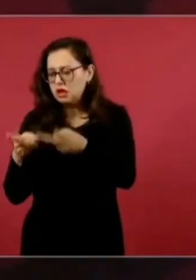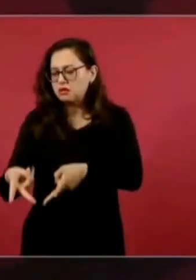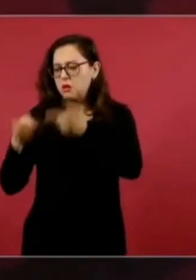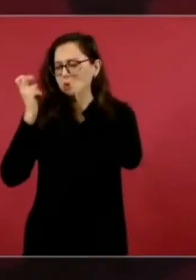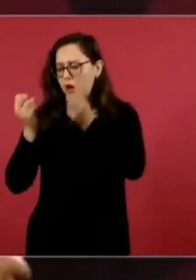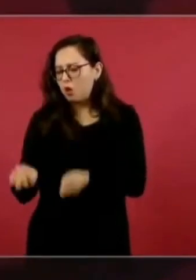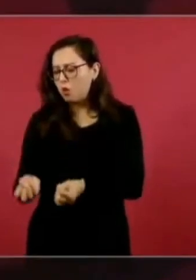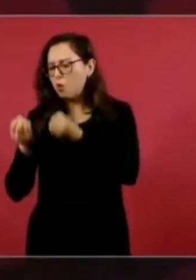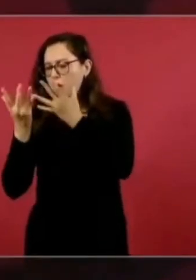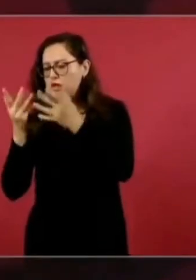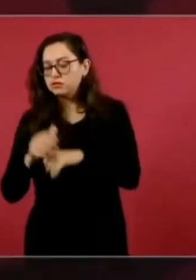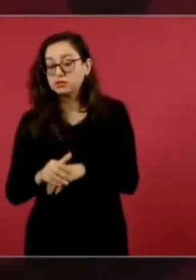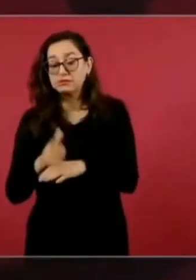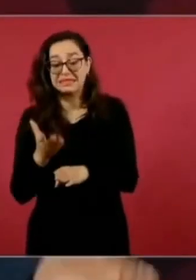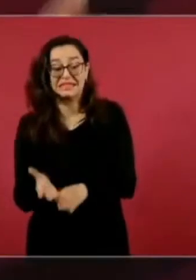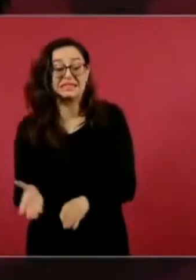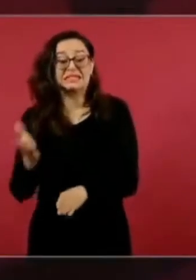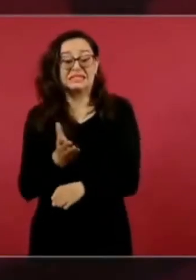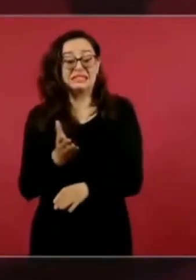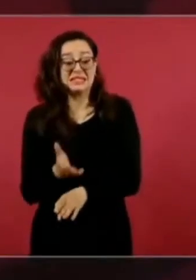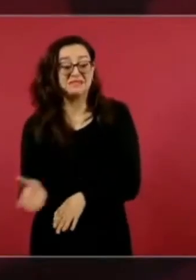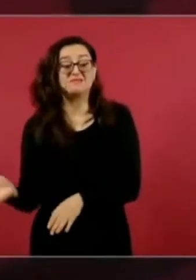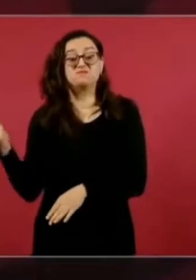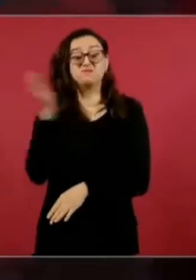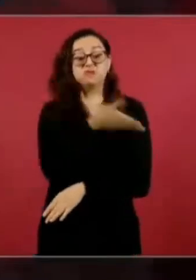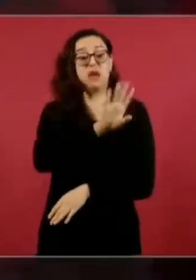Que vaya que saquearon a México.